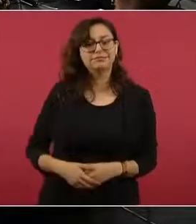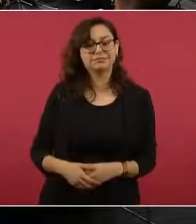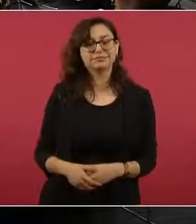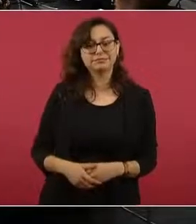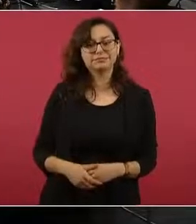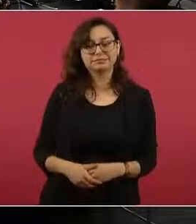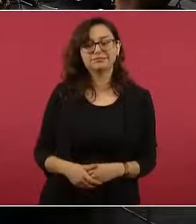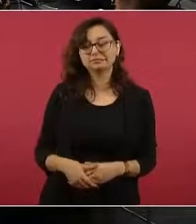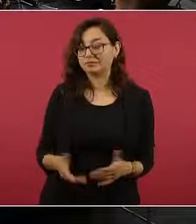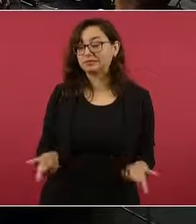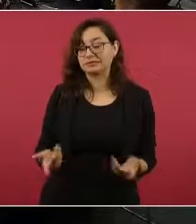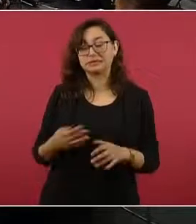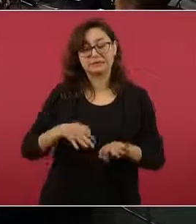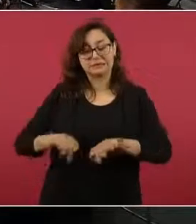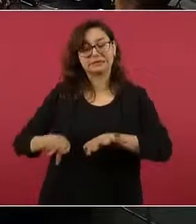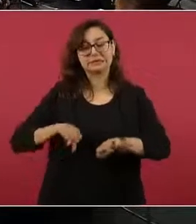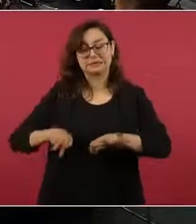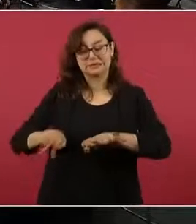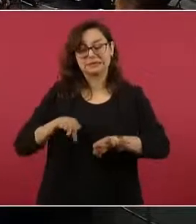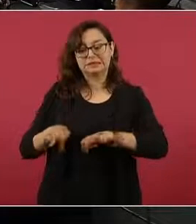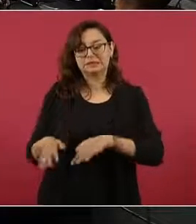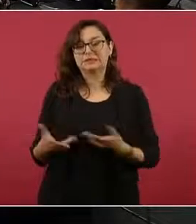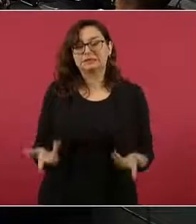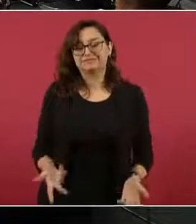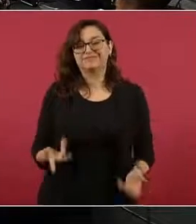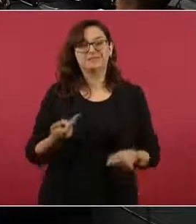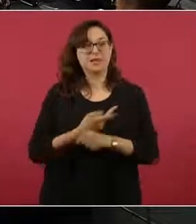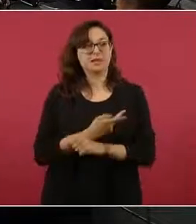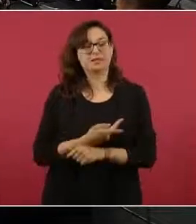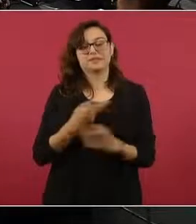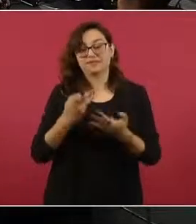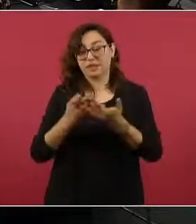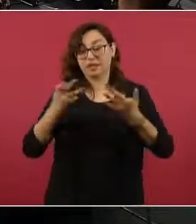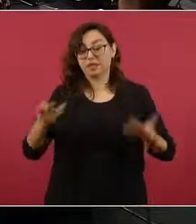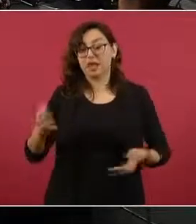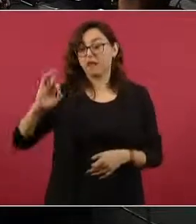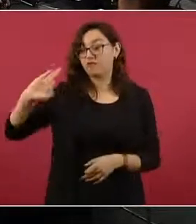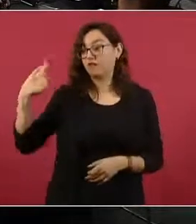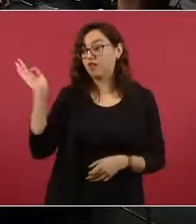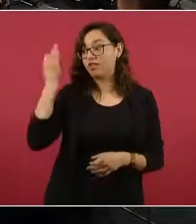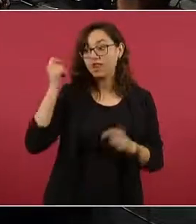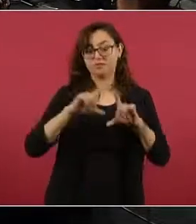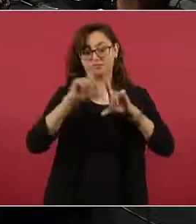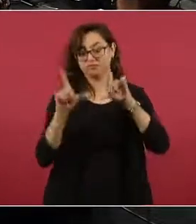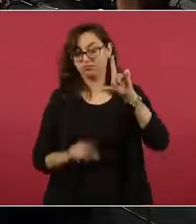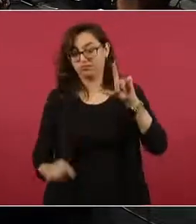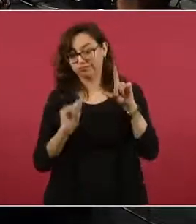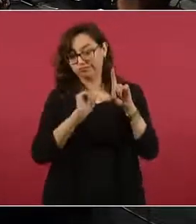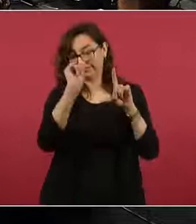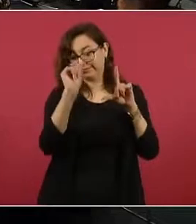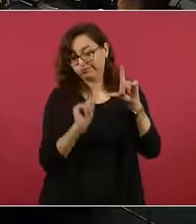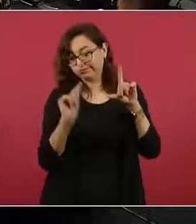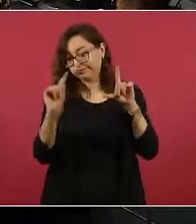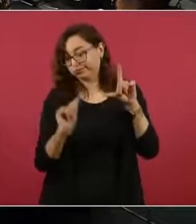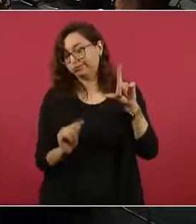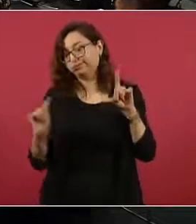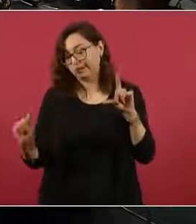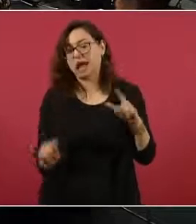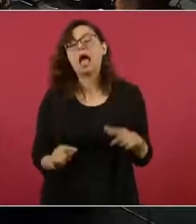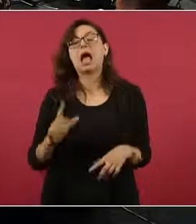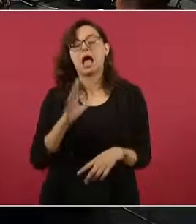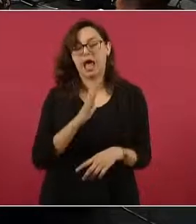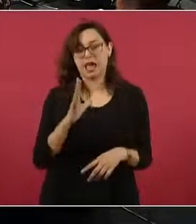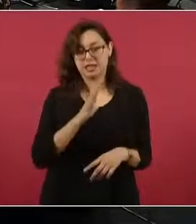Hay muchos terrenos nacionales y de